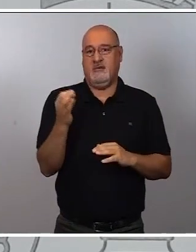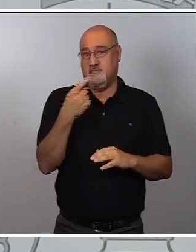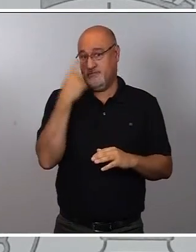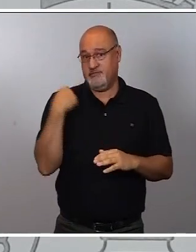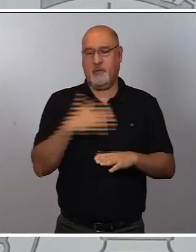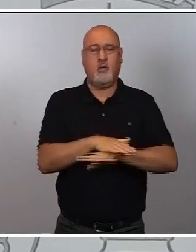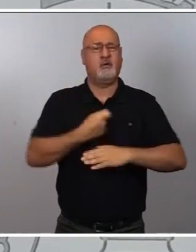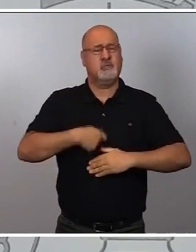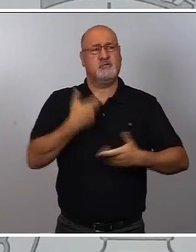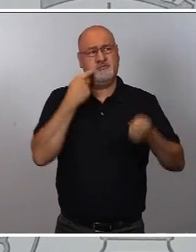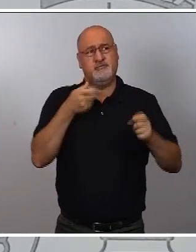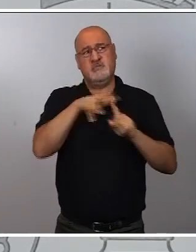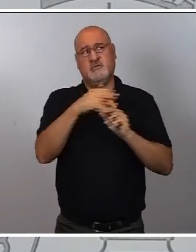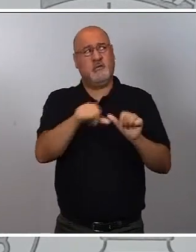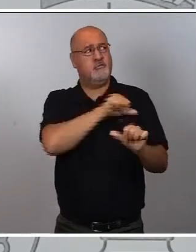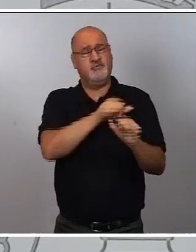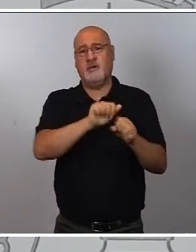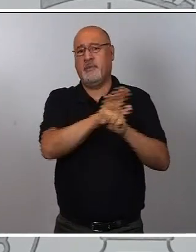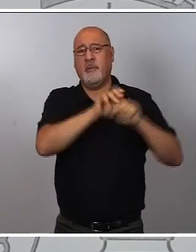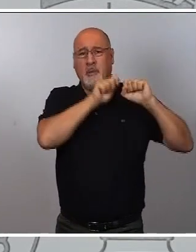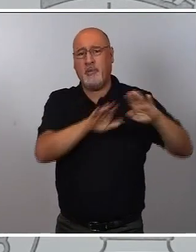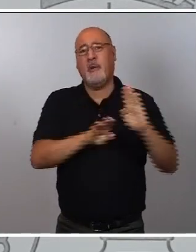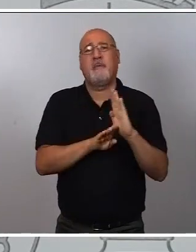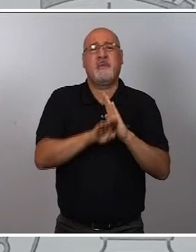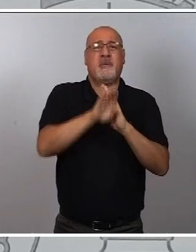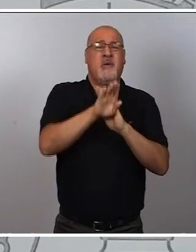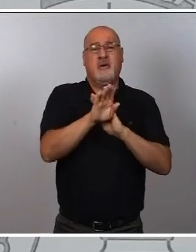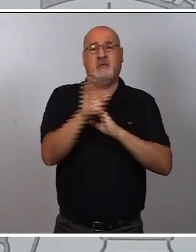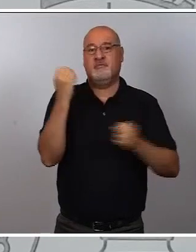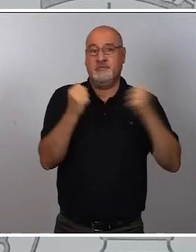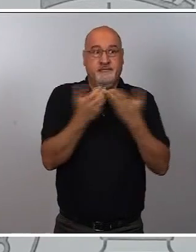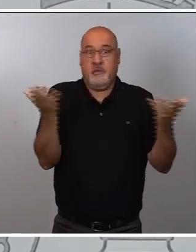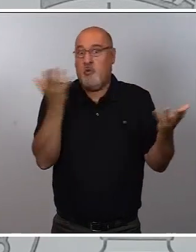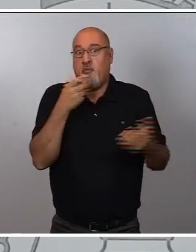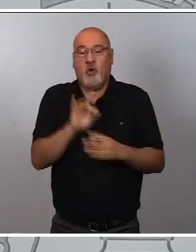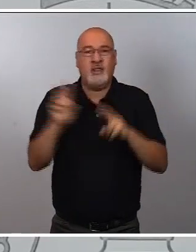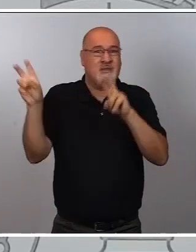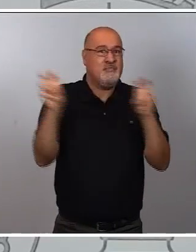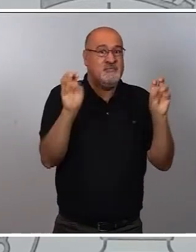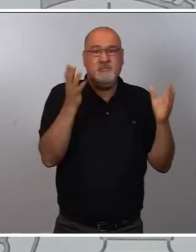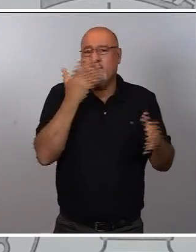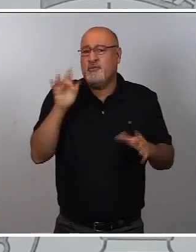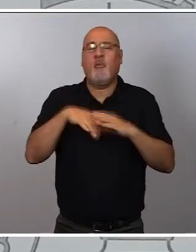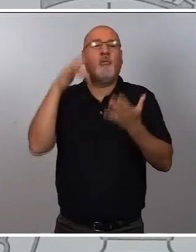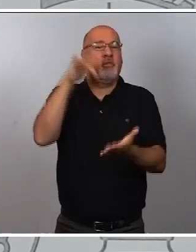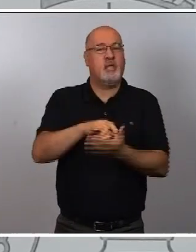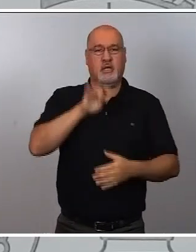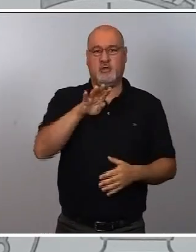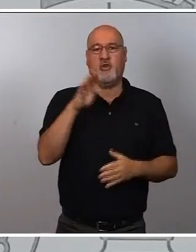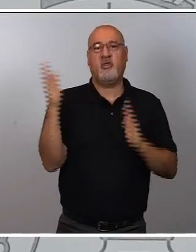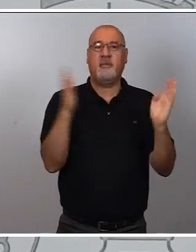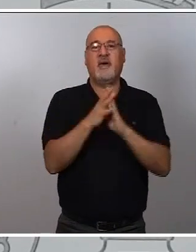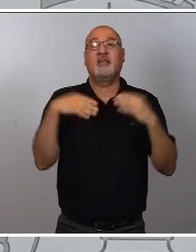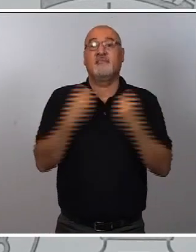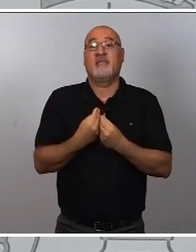España, ante una pandemia cuya evolución y comportamiento eran desconocidos, adoptó el 14 de marzo, tan solo tres días